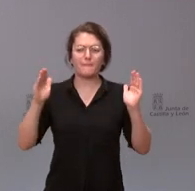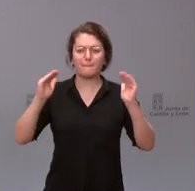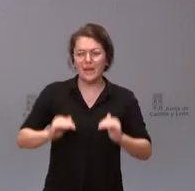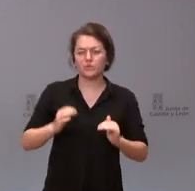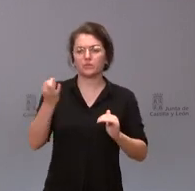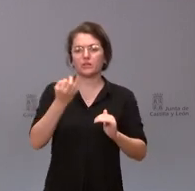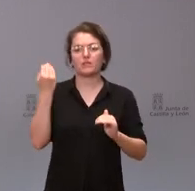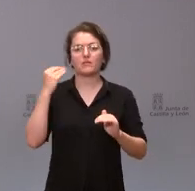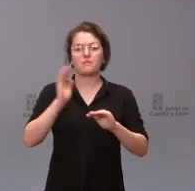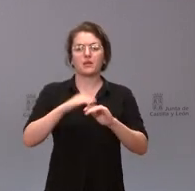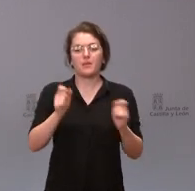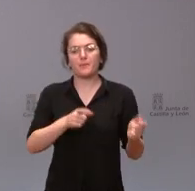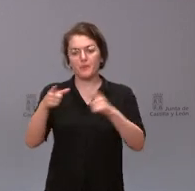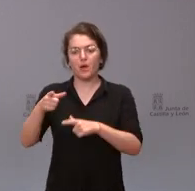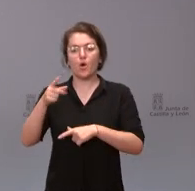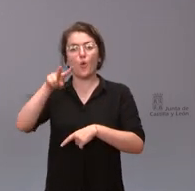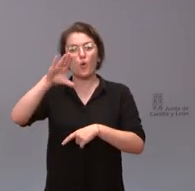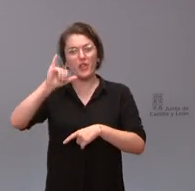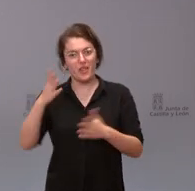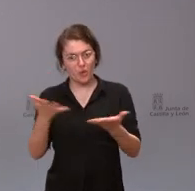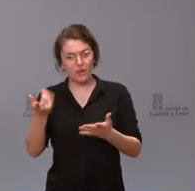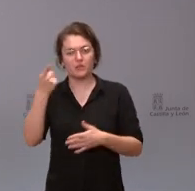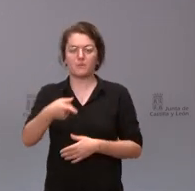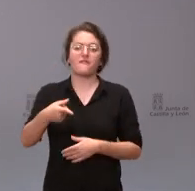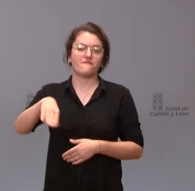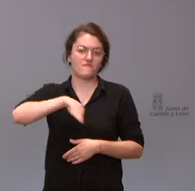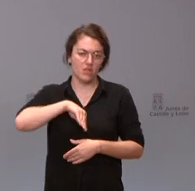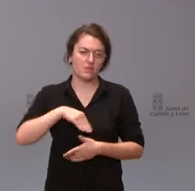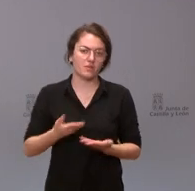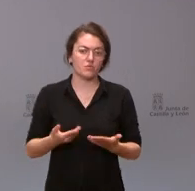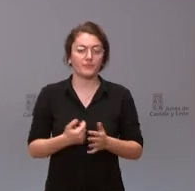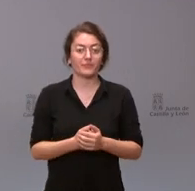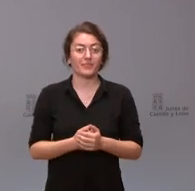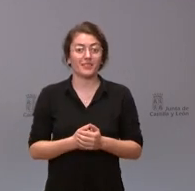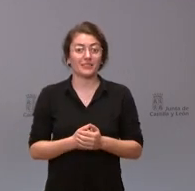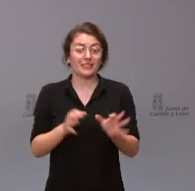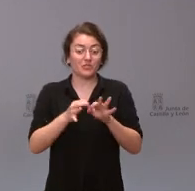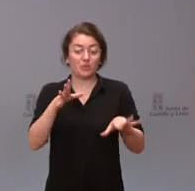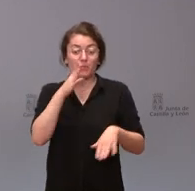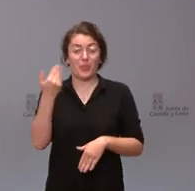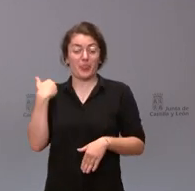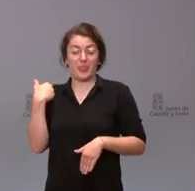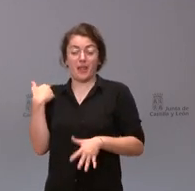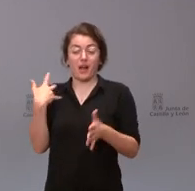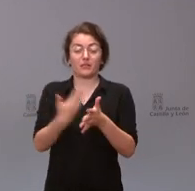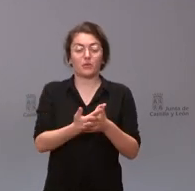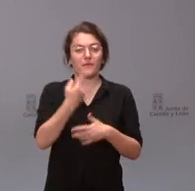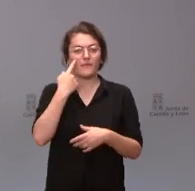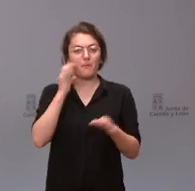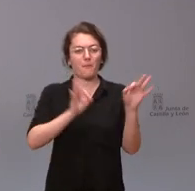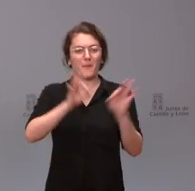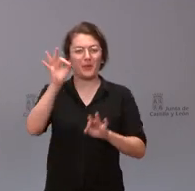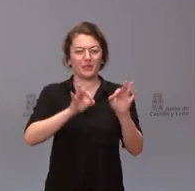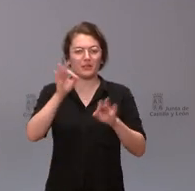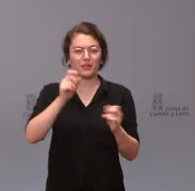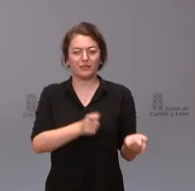ingresos en UCI y de fallecimientos afortunadamente ya en los últimos tiempos venimos apreciando que los porcentajes de traslado